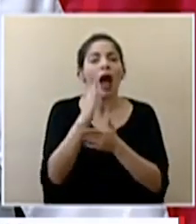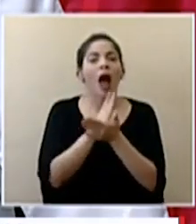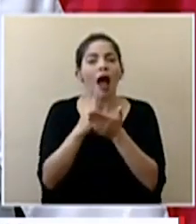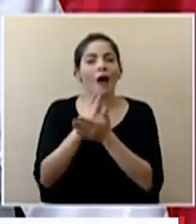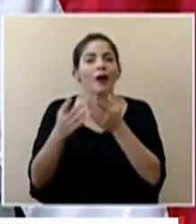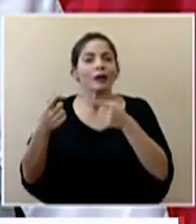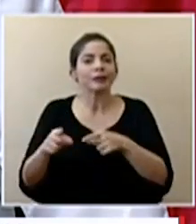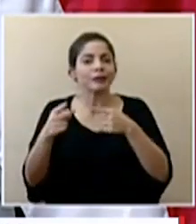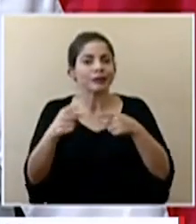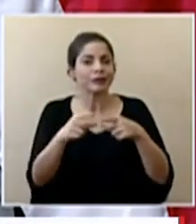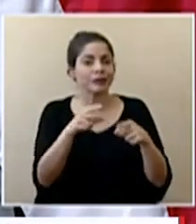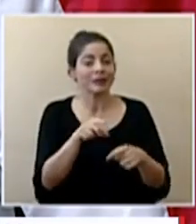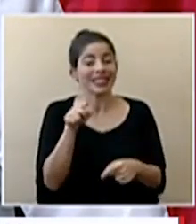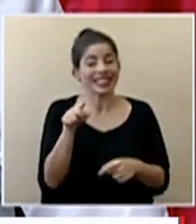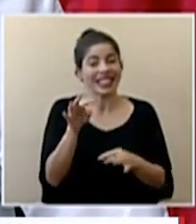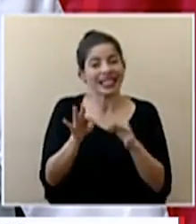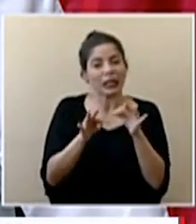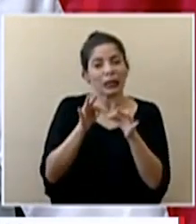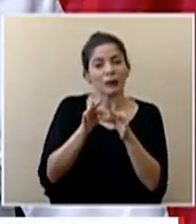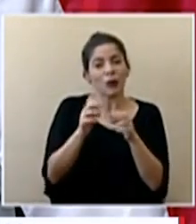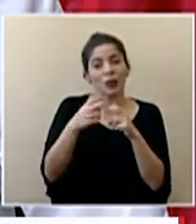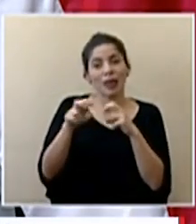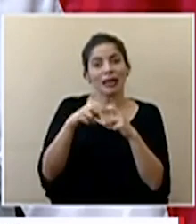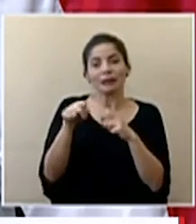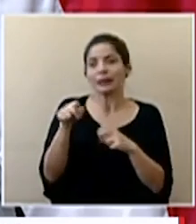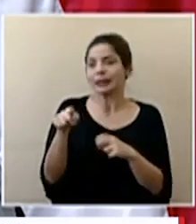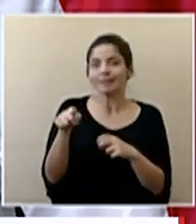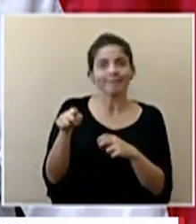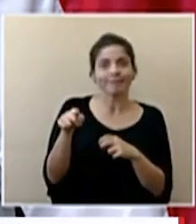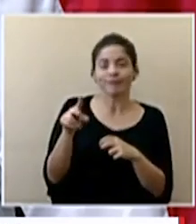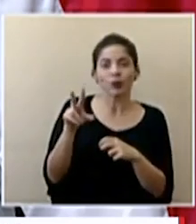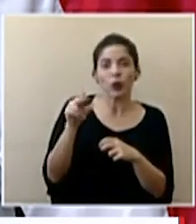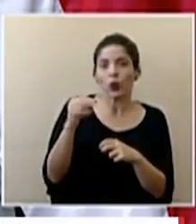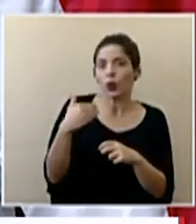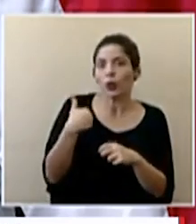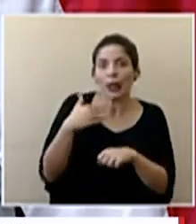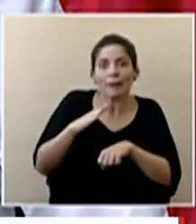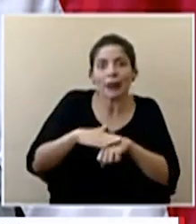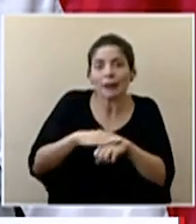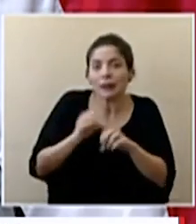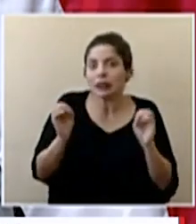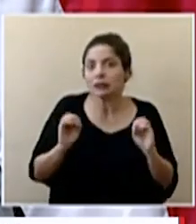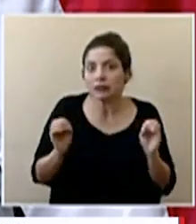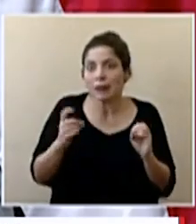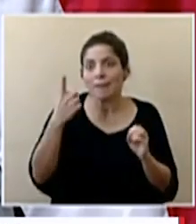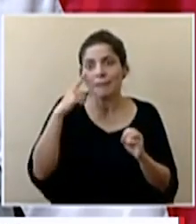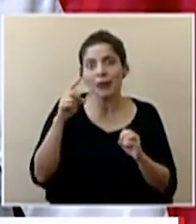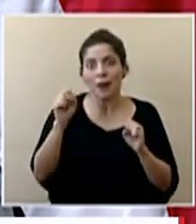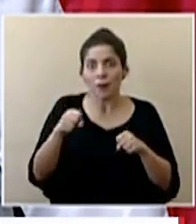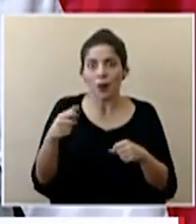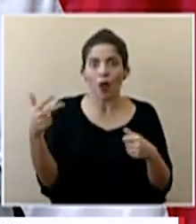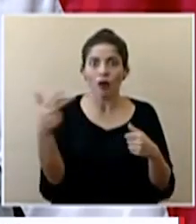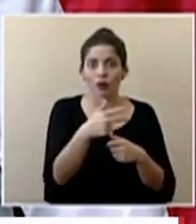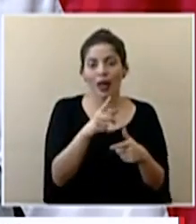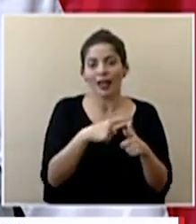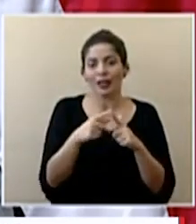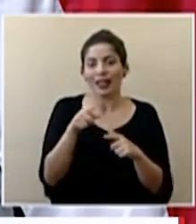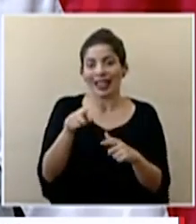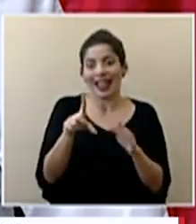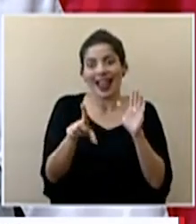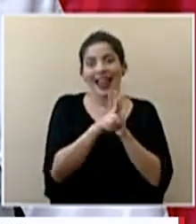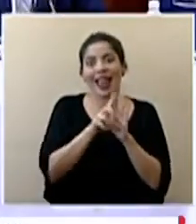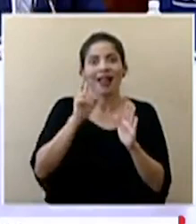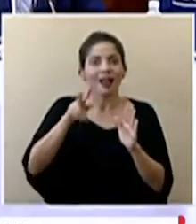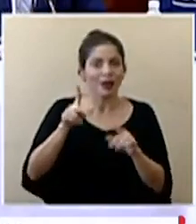incidentes este tipo de transportes no cuenta en algunos casos con los permisos respectivos para poder circular y no podemos obviar algo que está en la